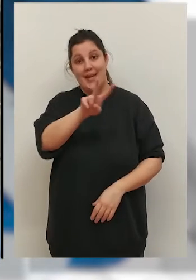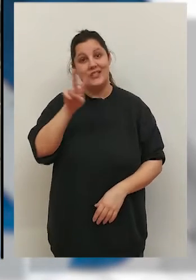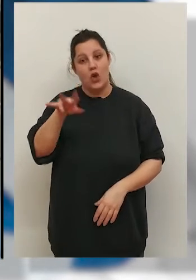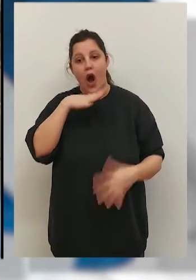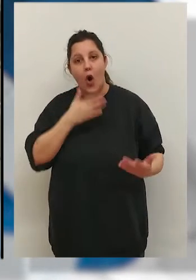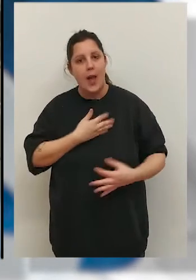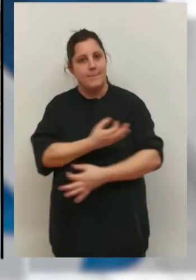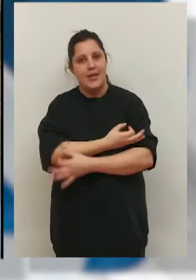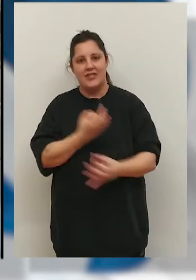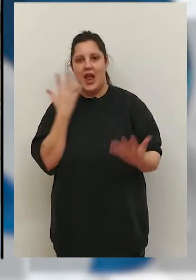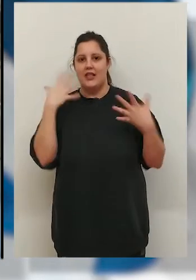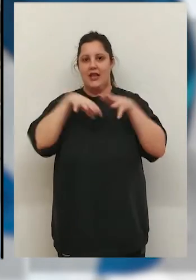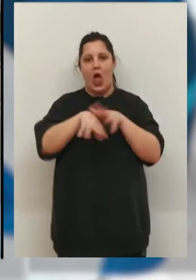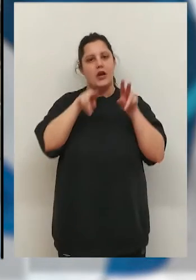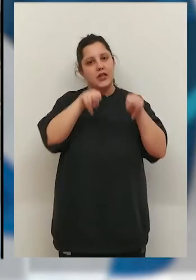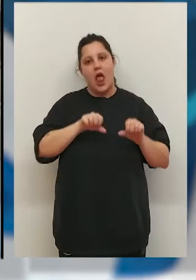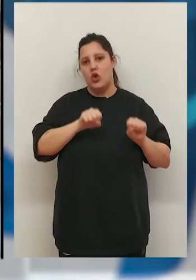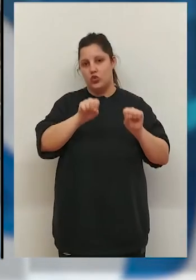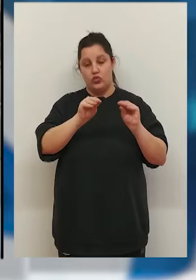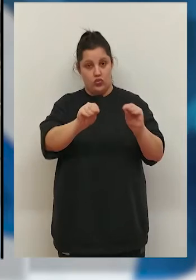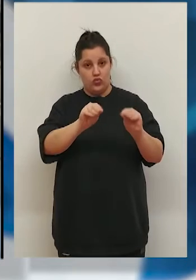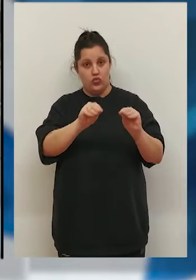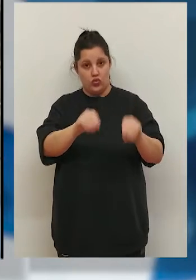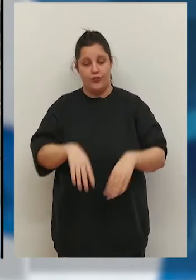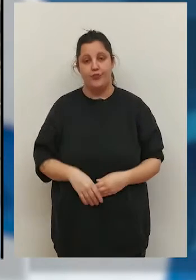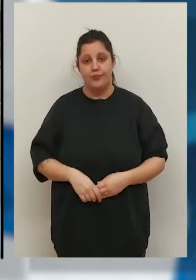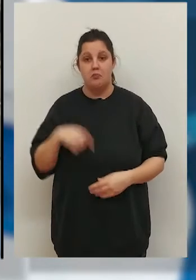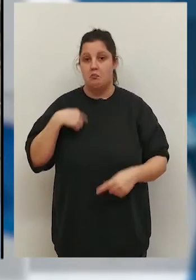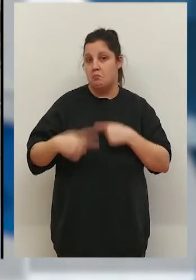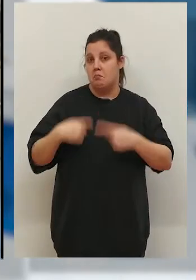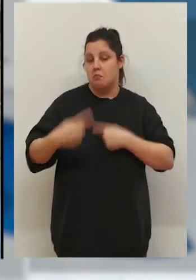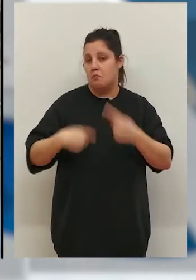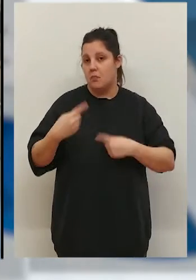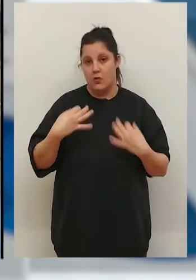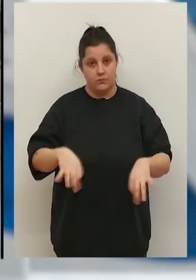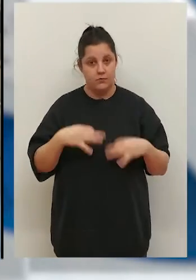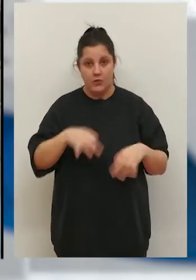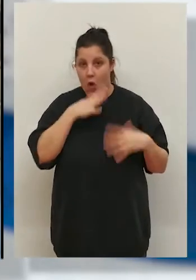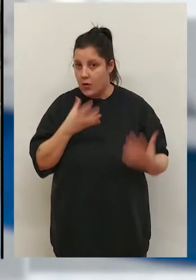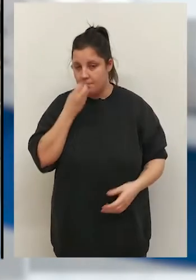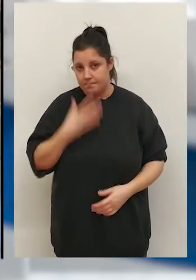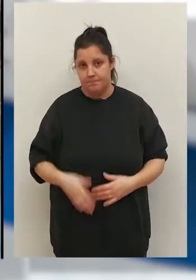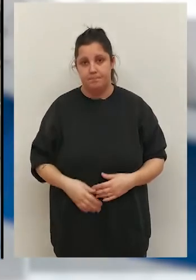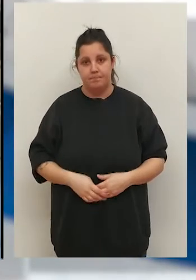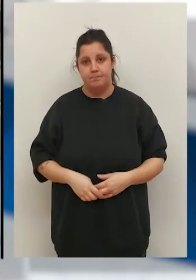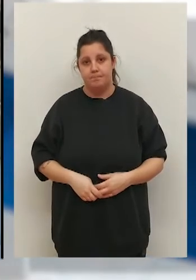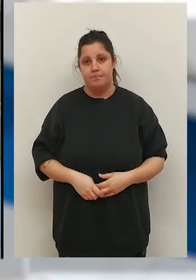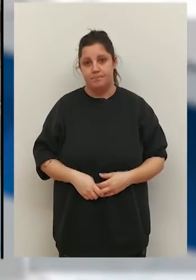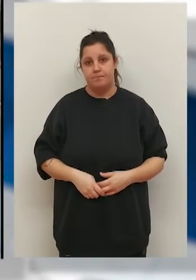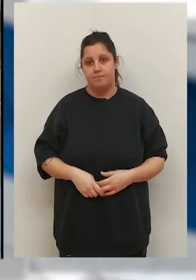que están ahora perfectamente integrados en sus residencias y llevando el día a día y la dinámica que